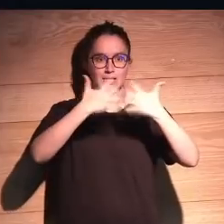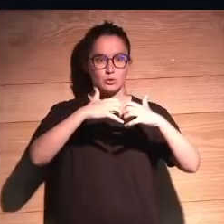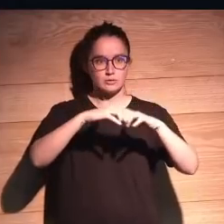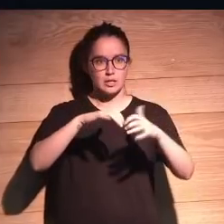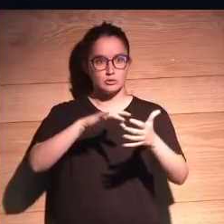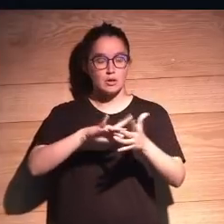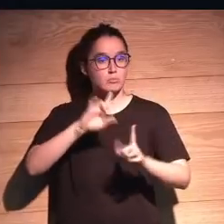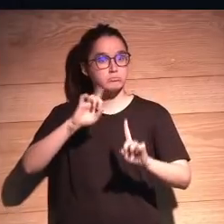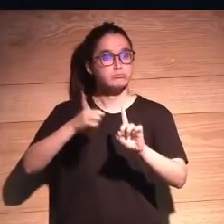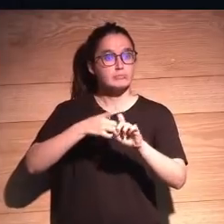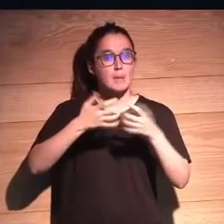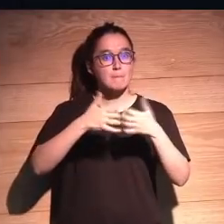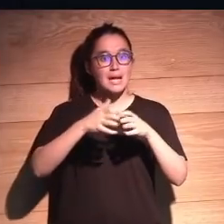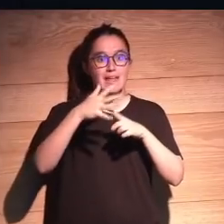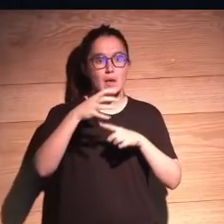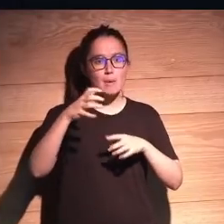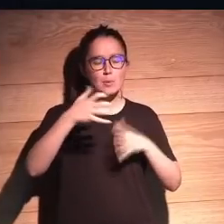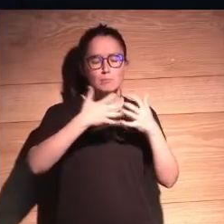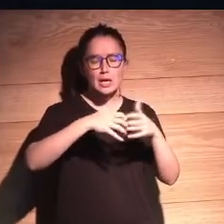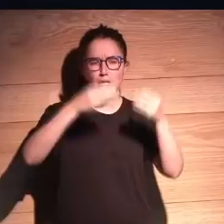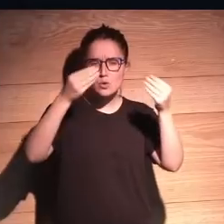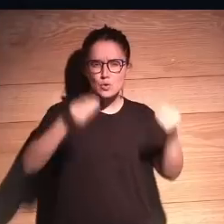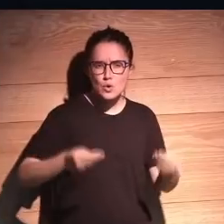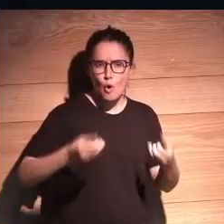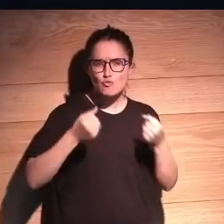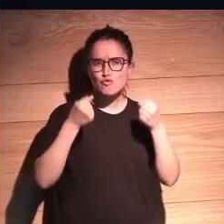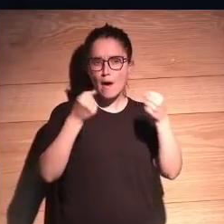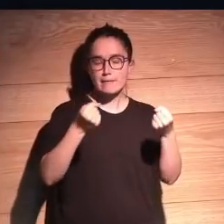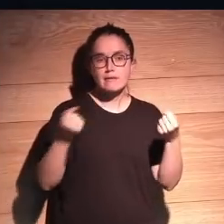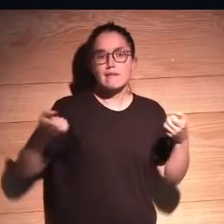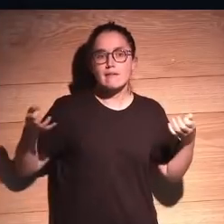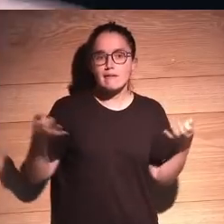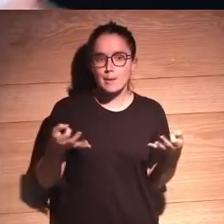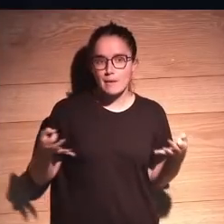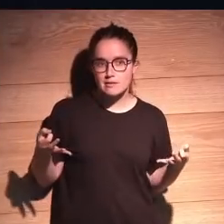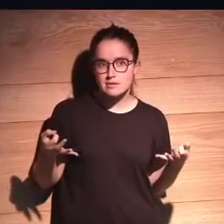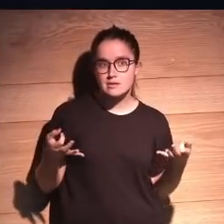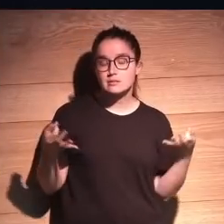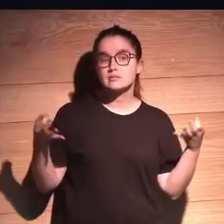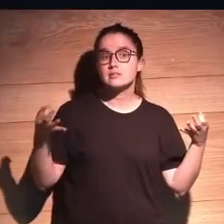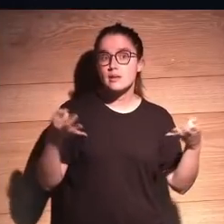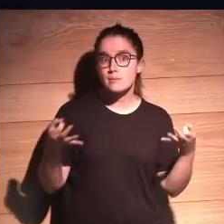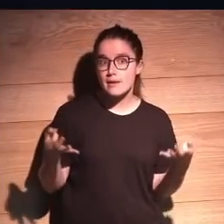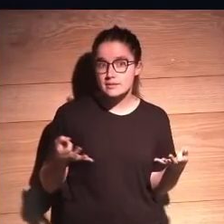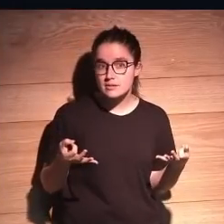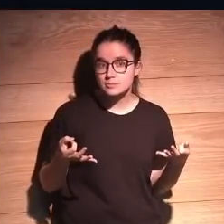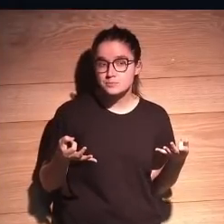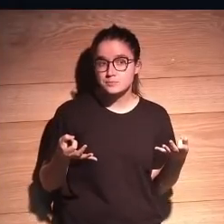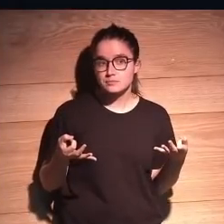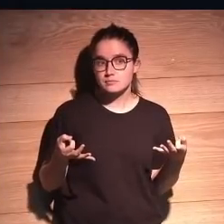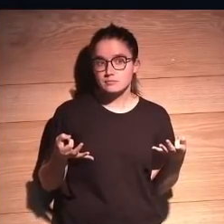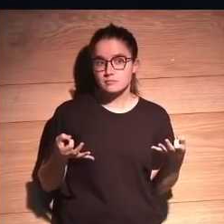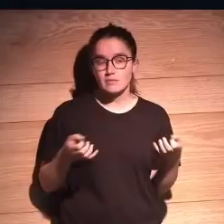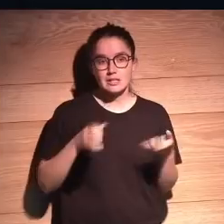industrial, descubrimos la máquina de vapor, hacemos máquinas súper potentes. ¿Y qué pasa? ¿Qué pasa en el acto? Pues que